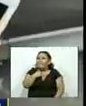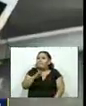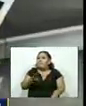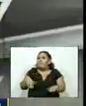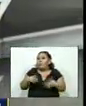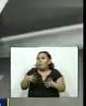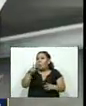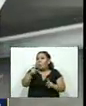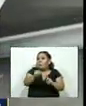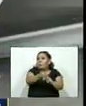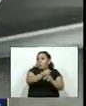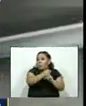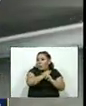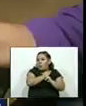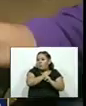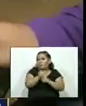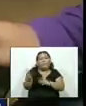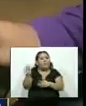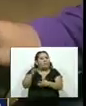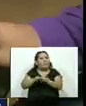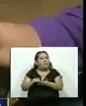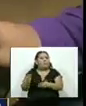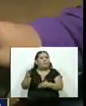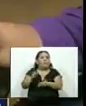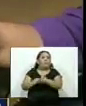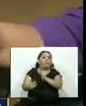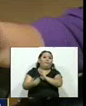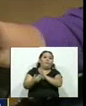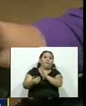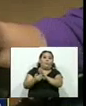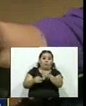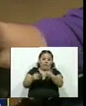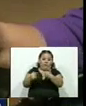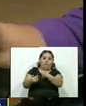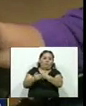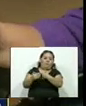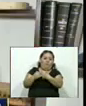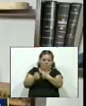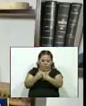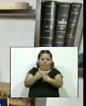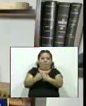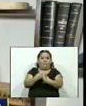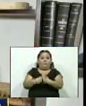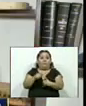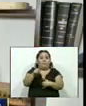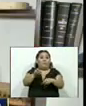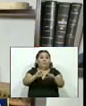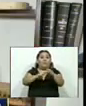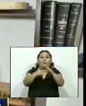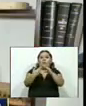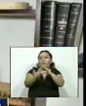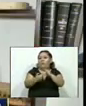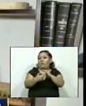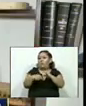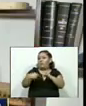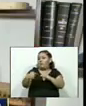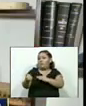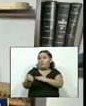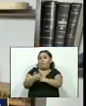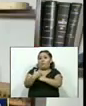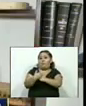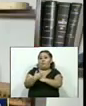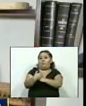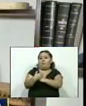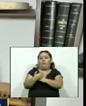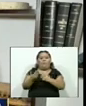un secuestro y reiterados ataques cibernéticos contra ella y su familia en las redes sociales siempre me envían mensajes